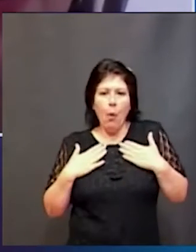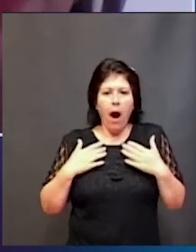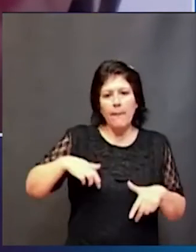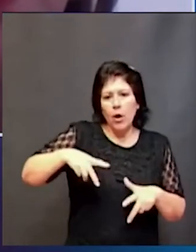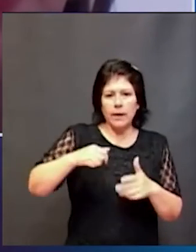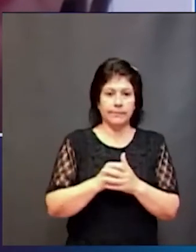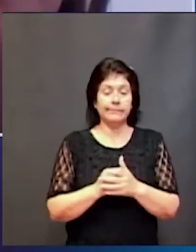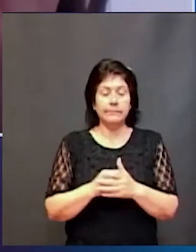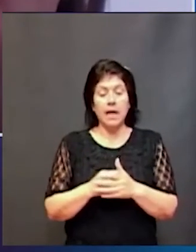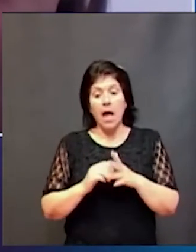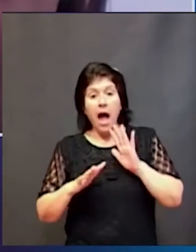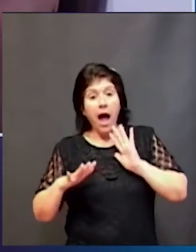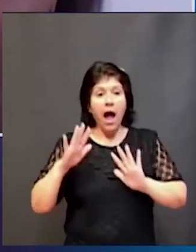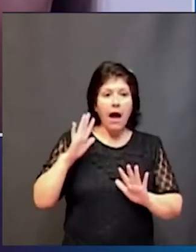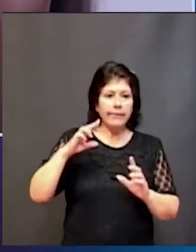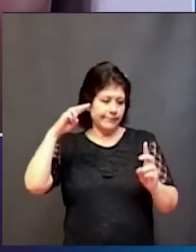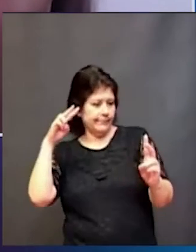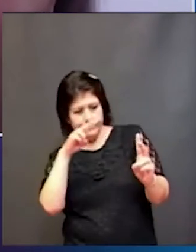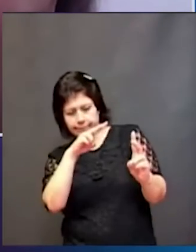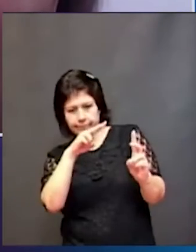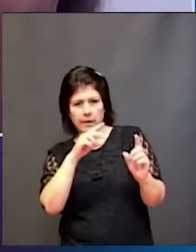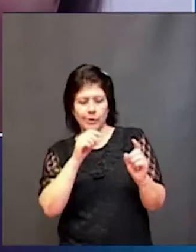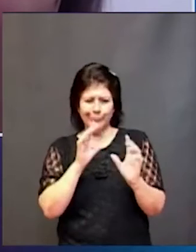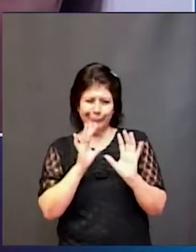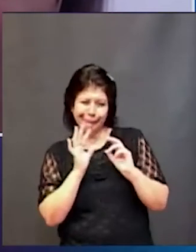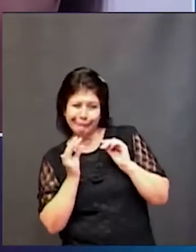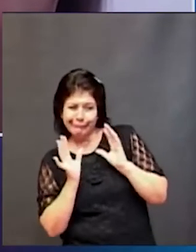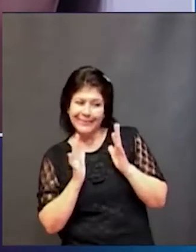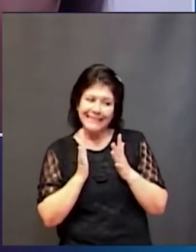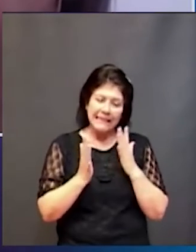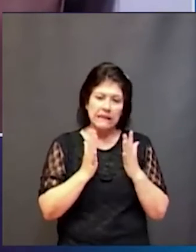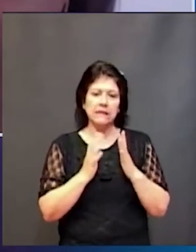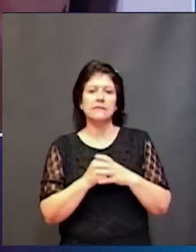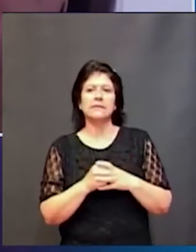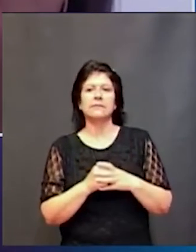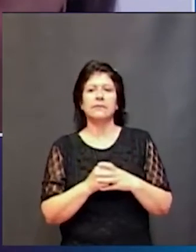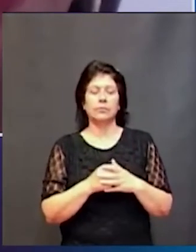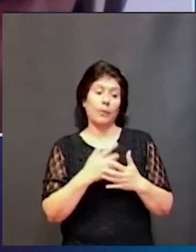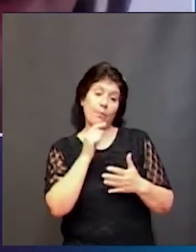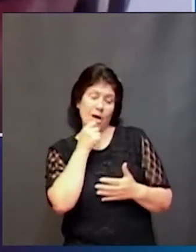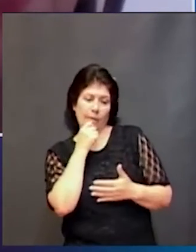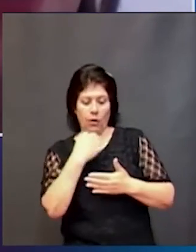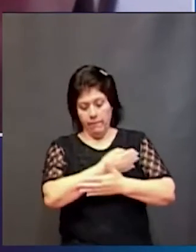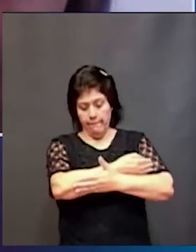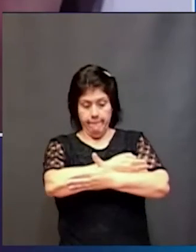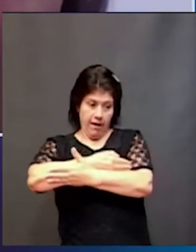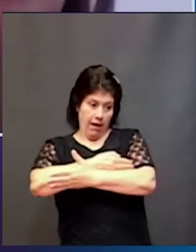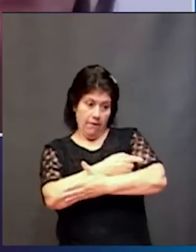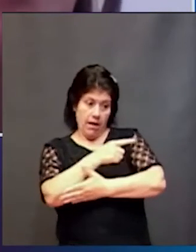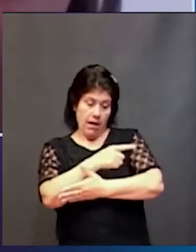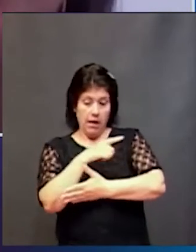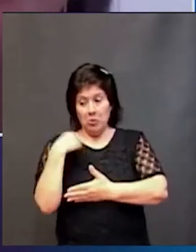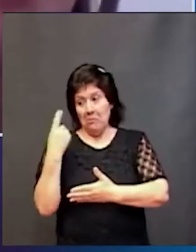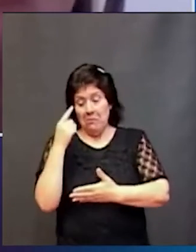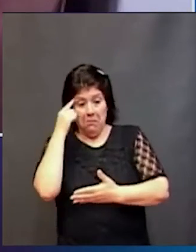evidente pero a veces hay miradas ¿viste? muy sutiles que uno tiene que tener sobre un un bebé que uno piensa que va bien pero